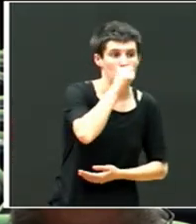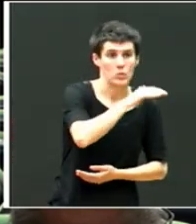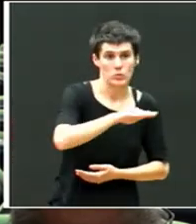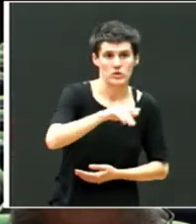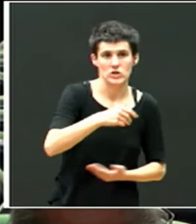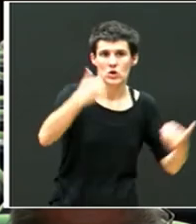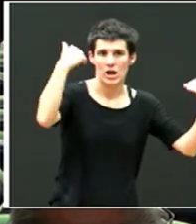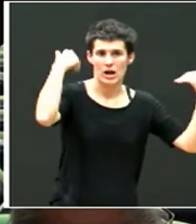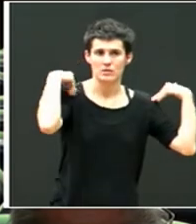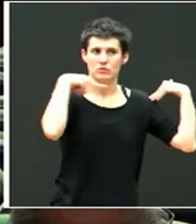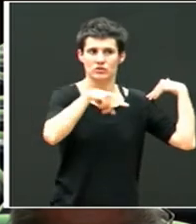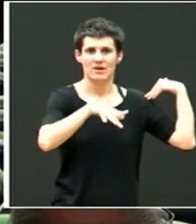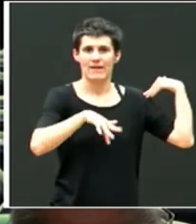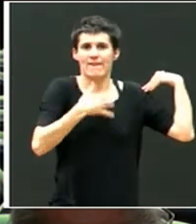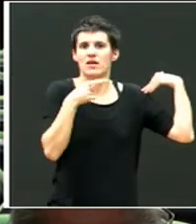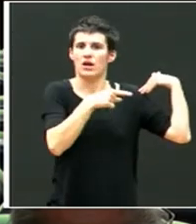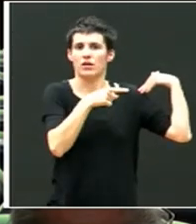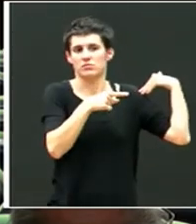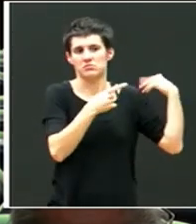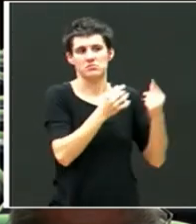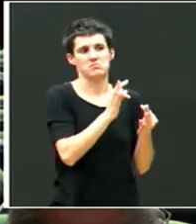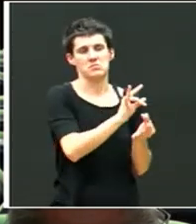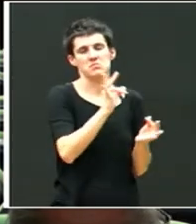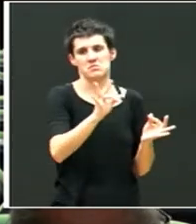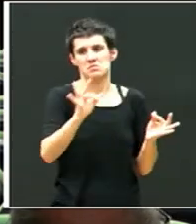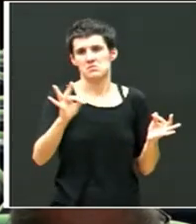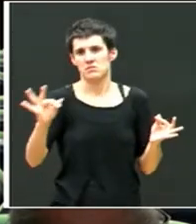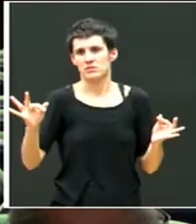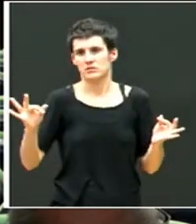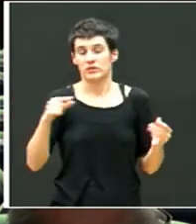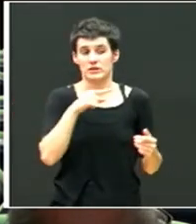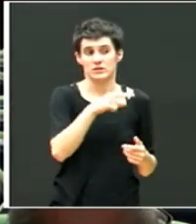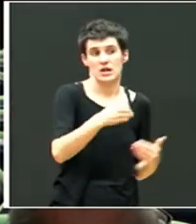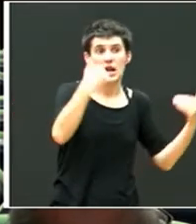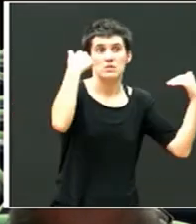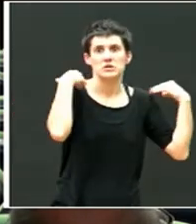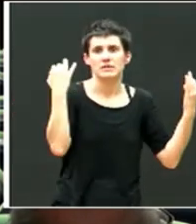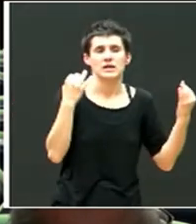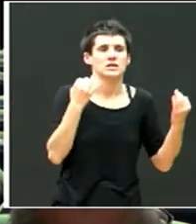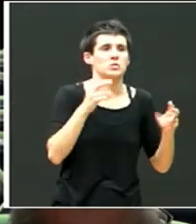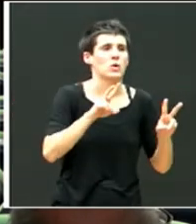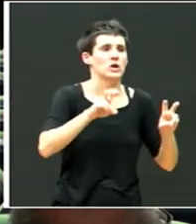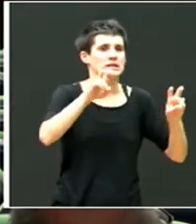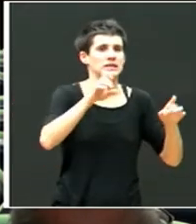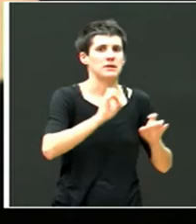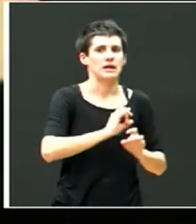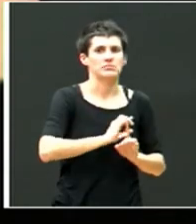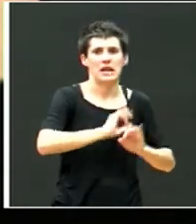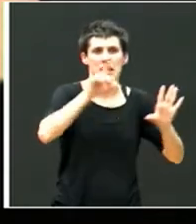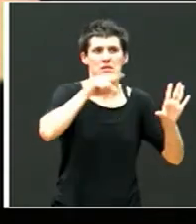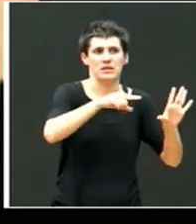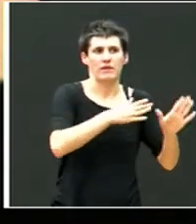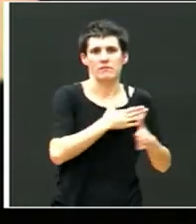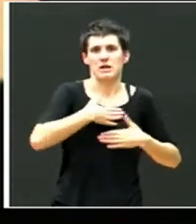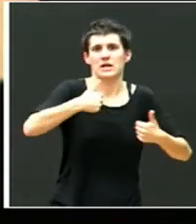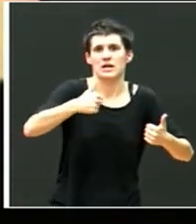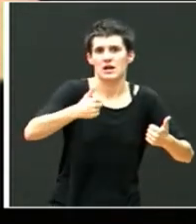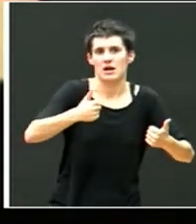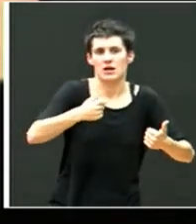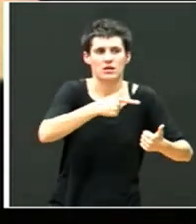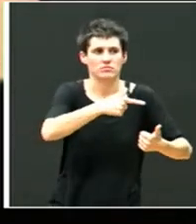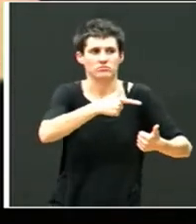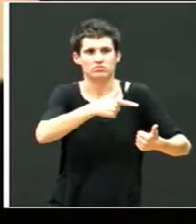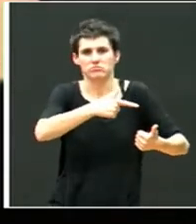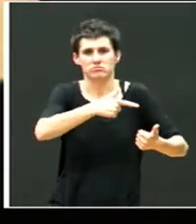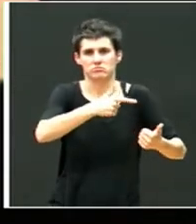responsable del día. Y solía traernos un tema libre, de libre elección, lo que él quisiera o lo que